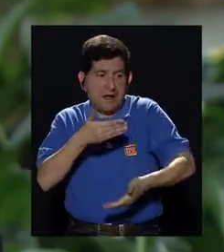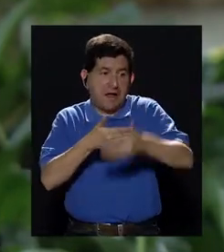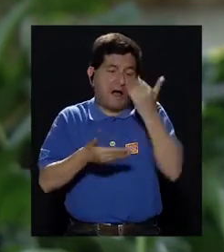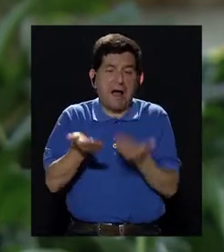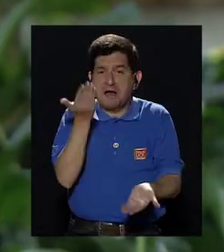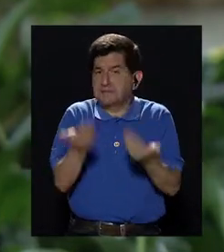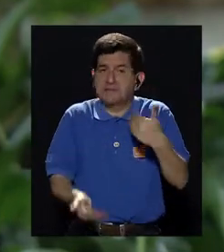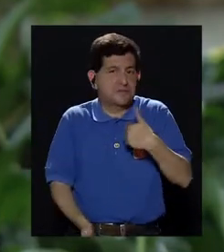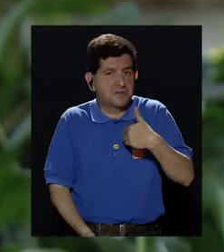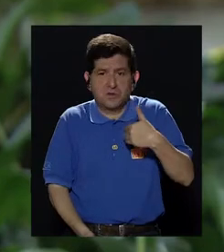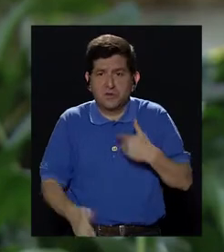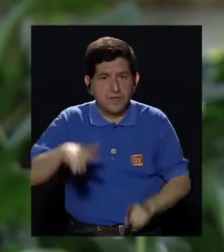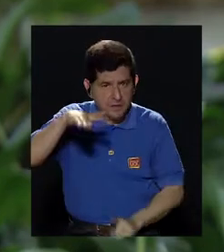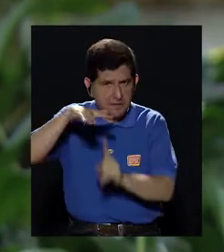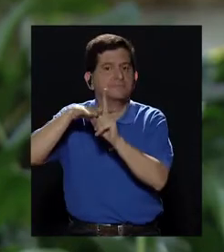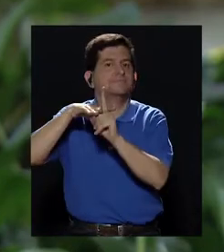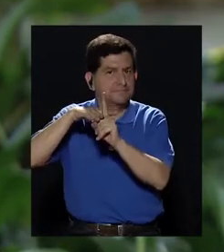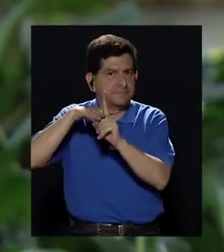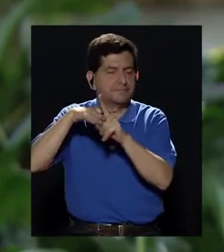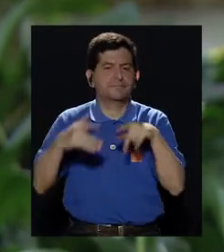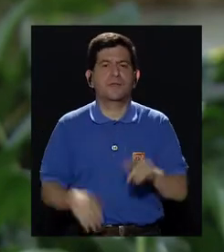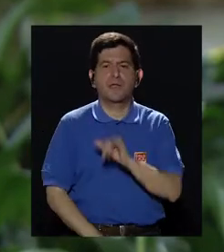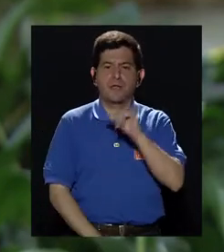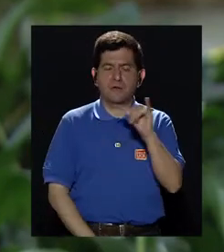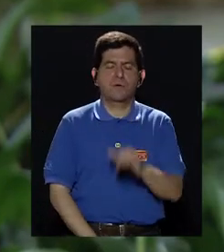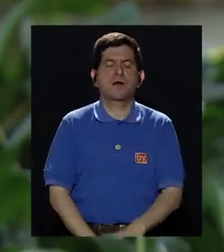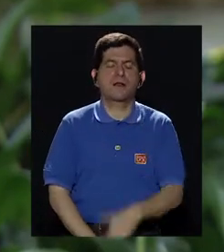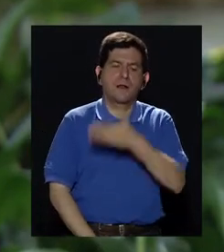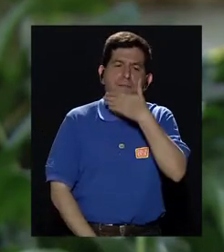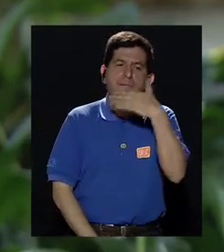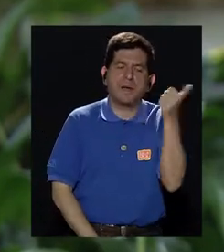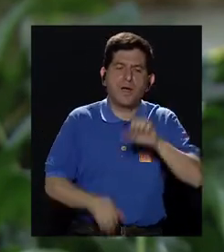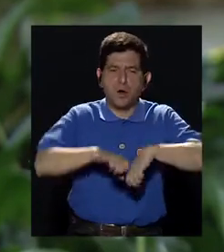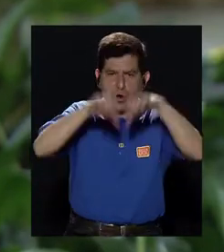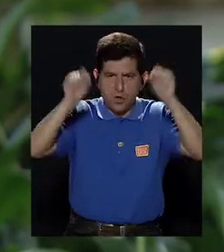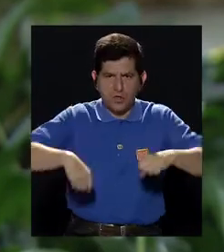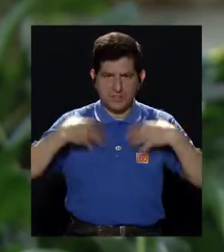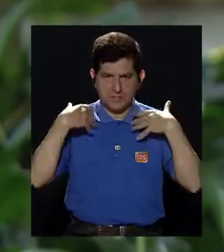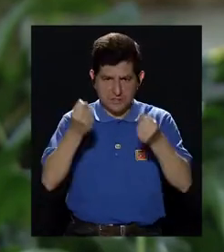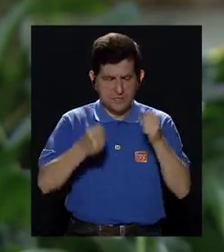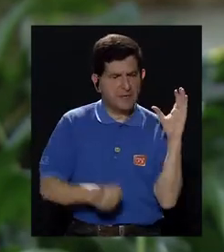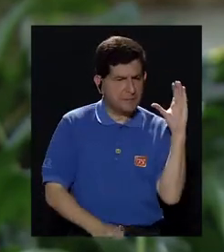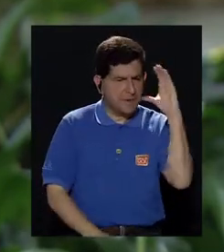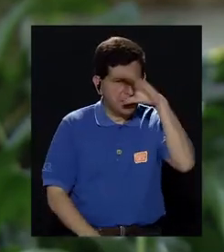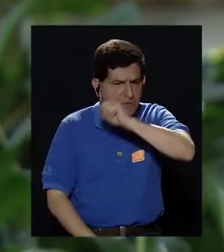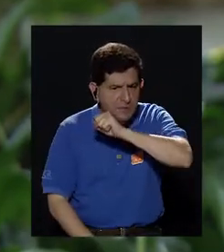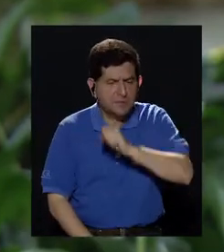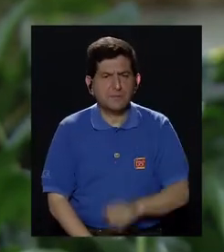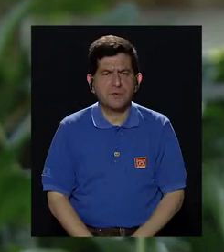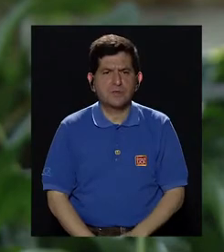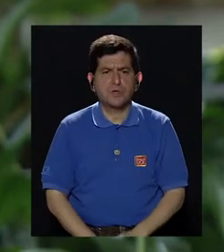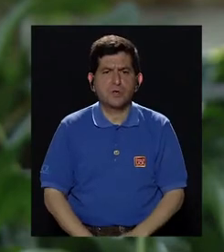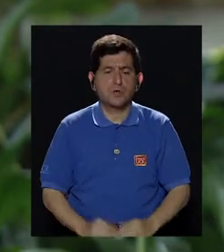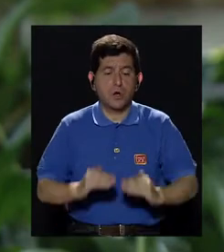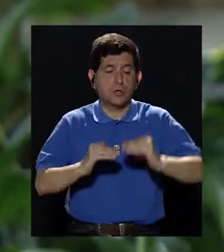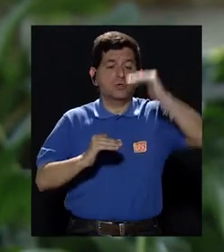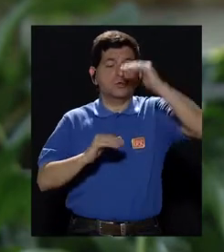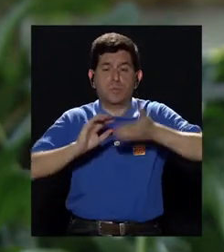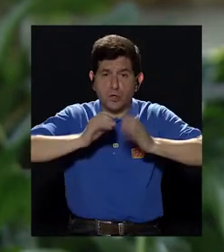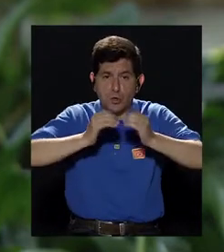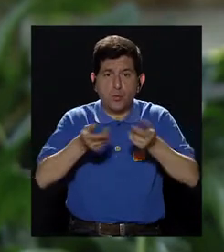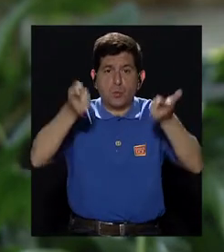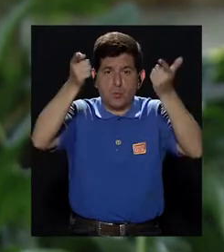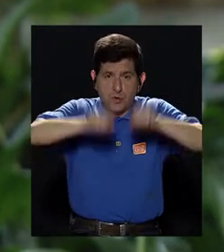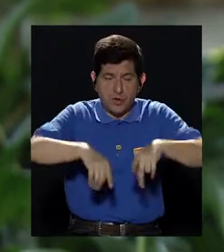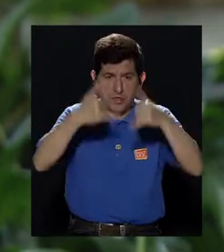vez antes no presentábamos, también porque al mejorar los sistemas de salud detectamos mayor cantidad de casos,